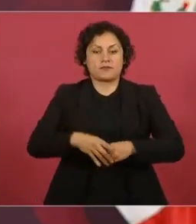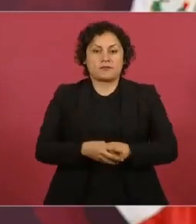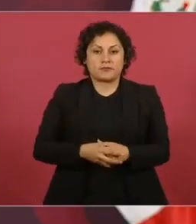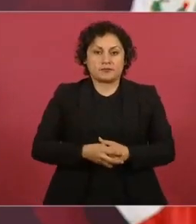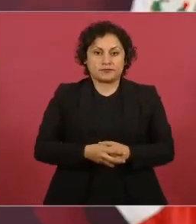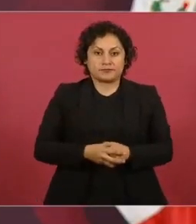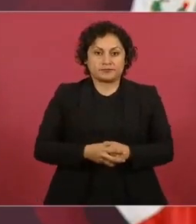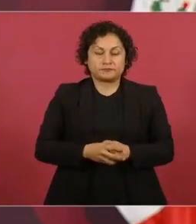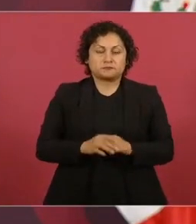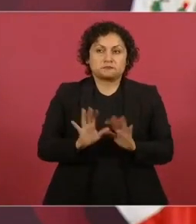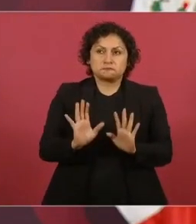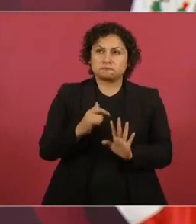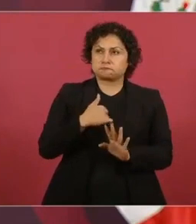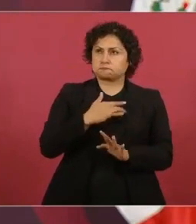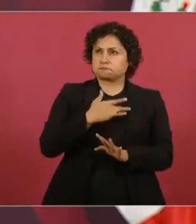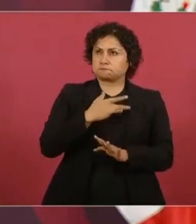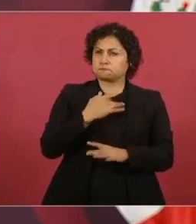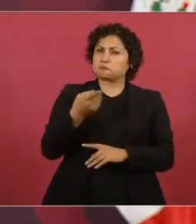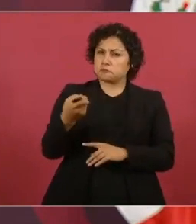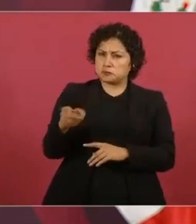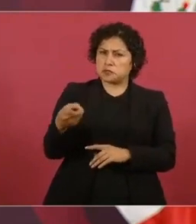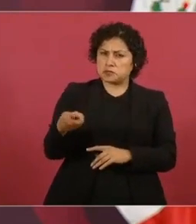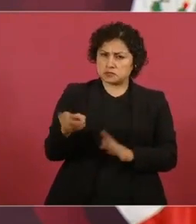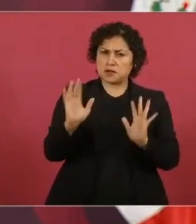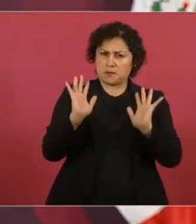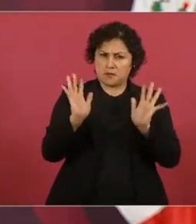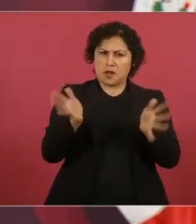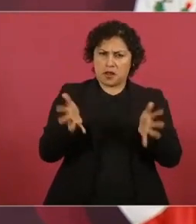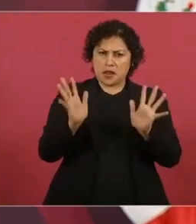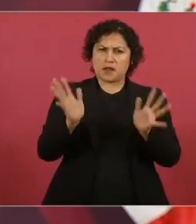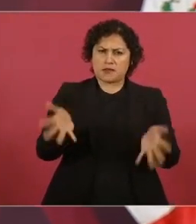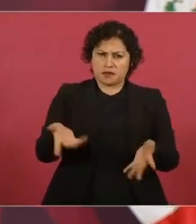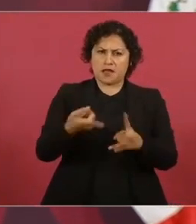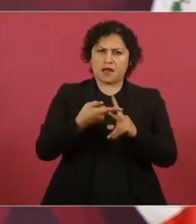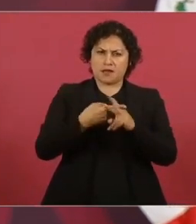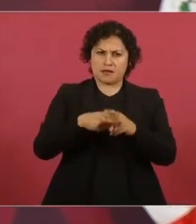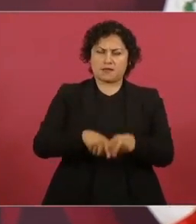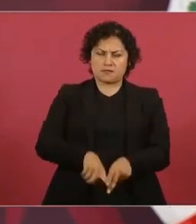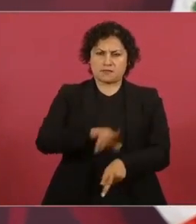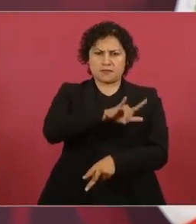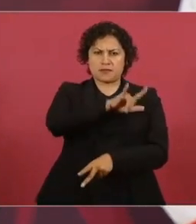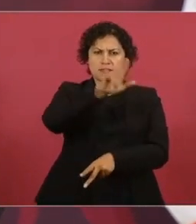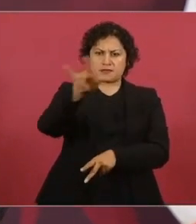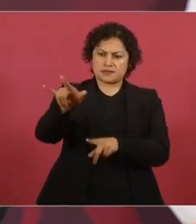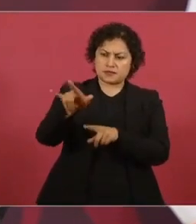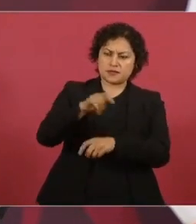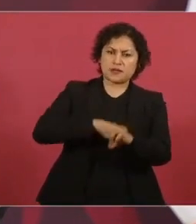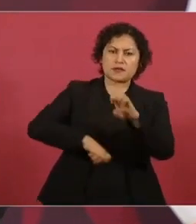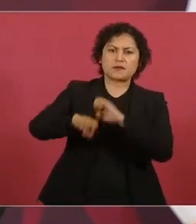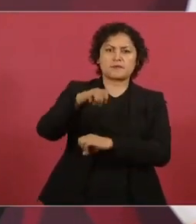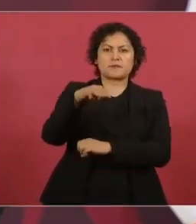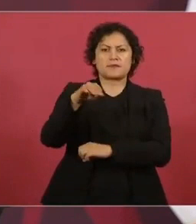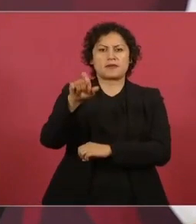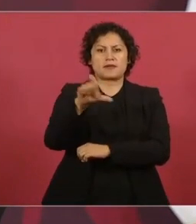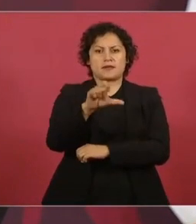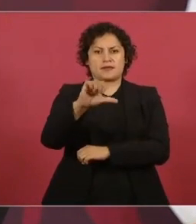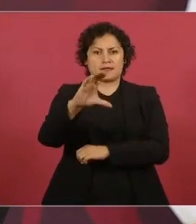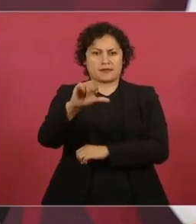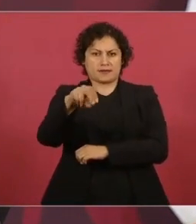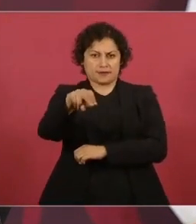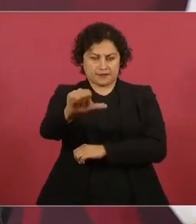en diciembre ya empecemos a volar con mexicana luego el día 15